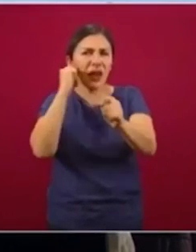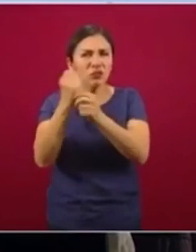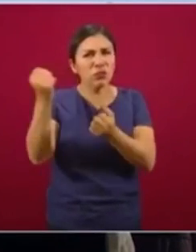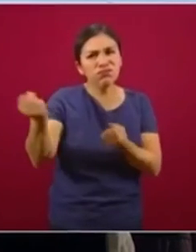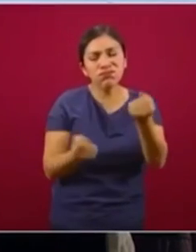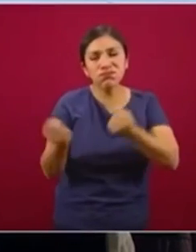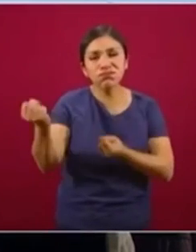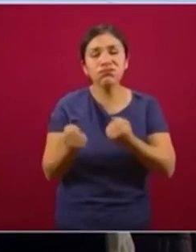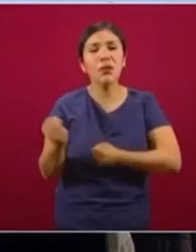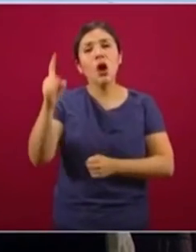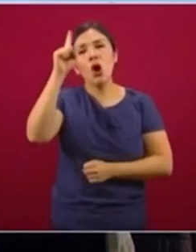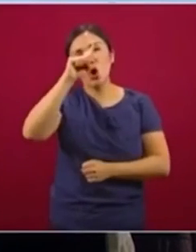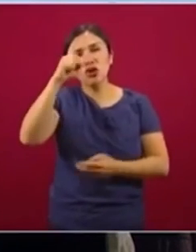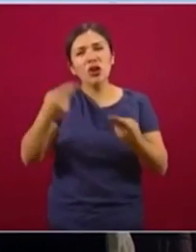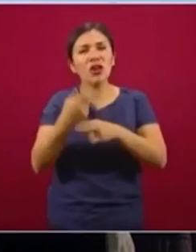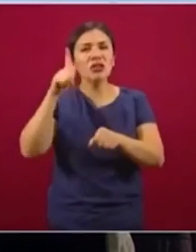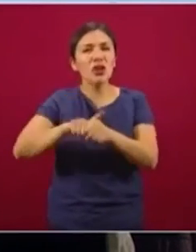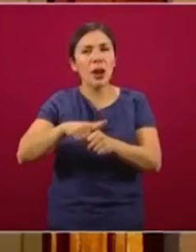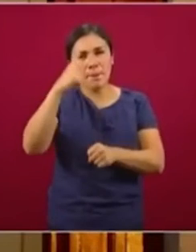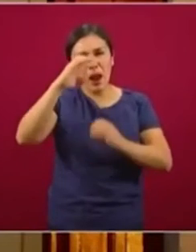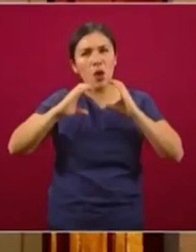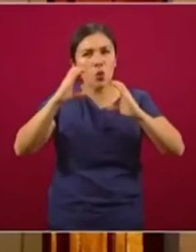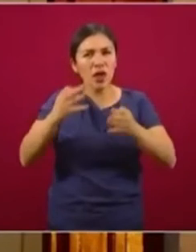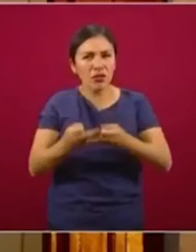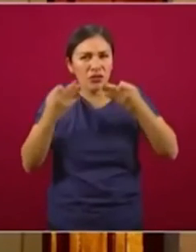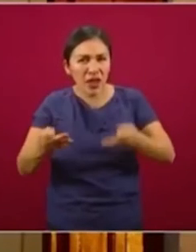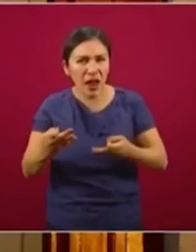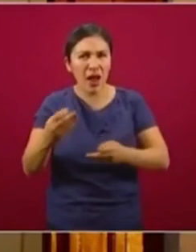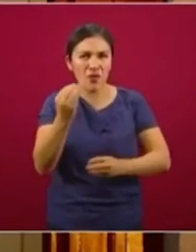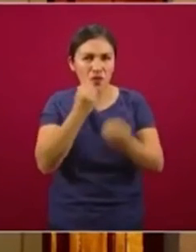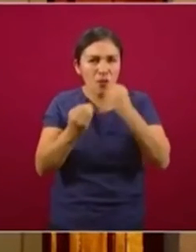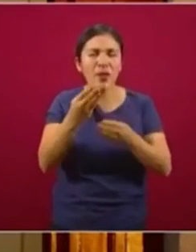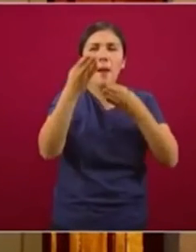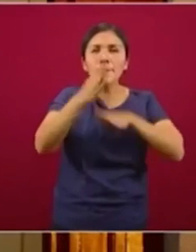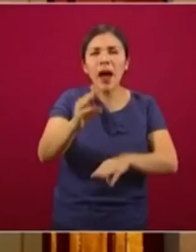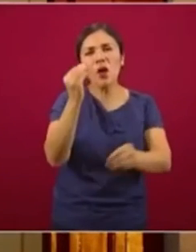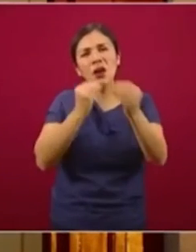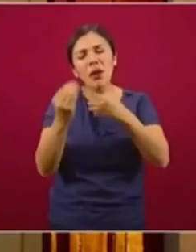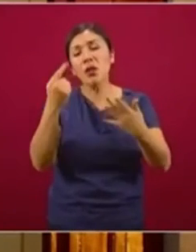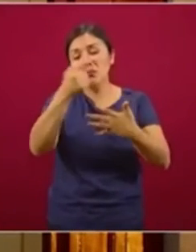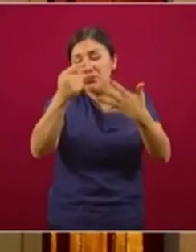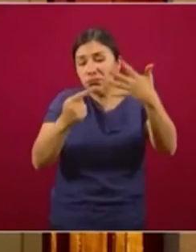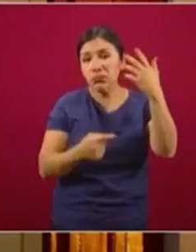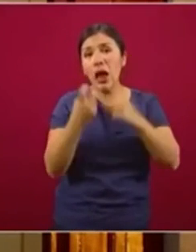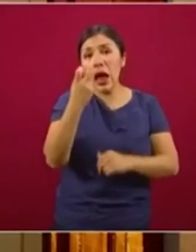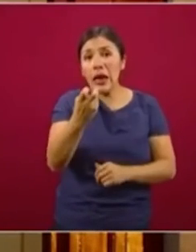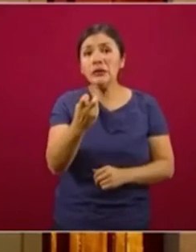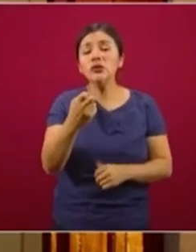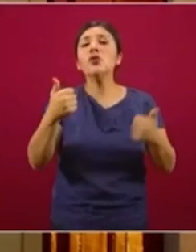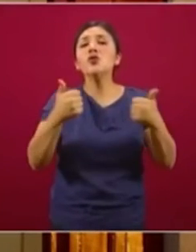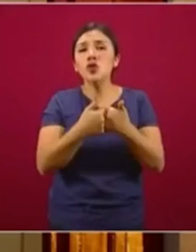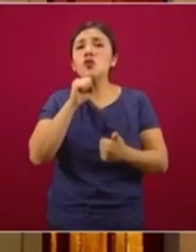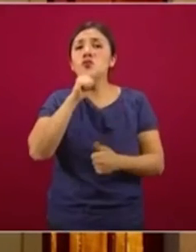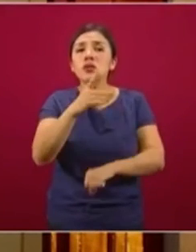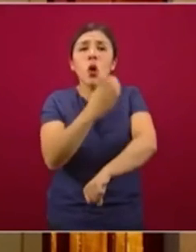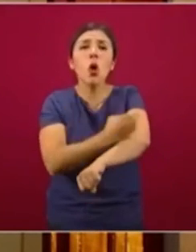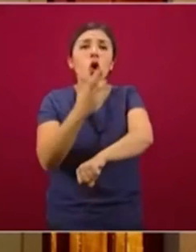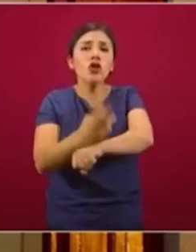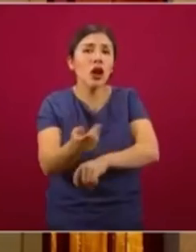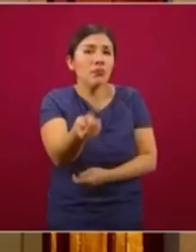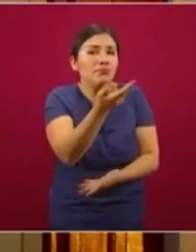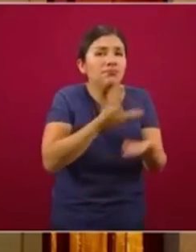el Consejo Nacional Agropecuario, bancos de alimentos y todo esto ha sido a través precisamente de esa coordinación